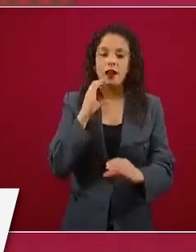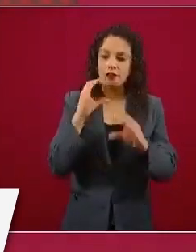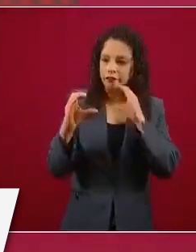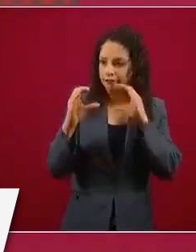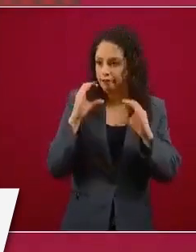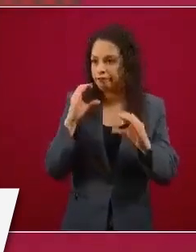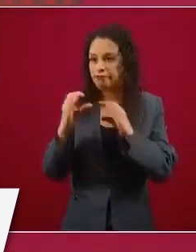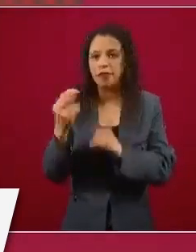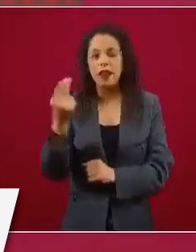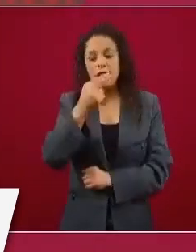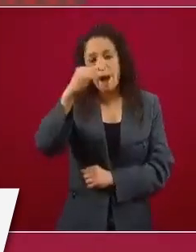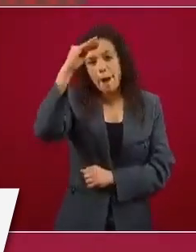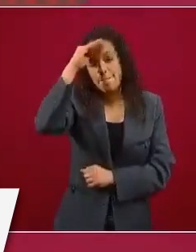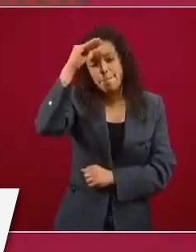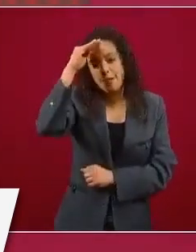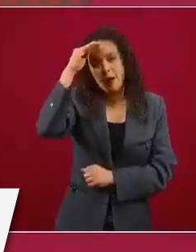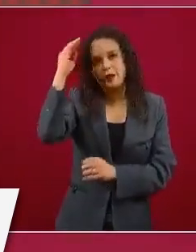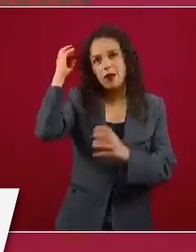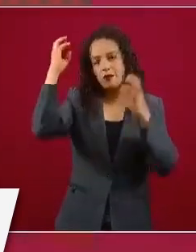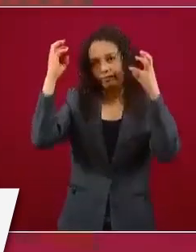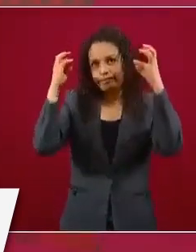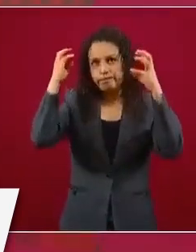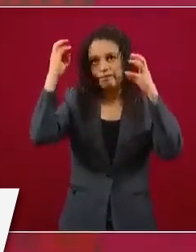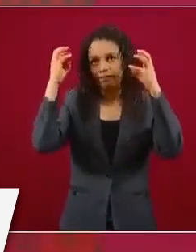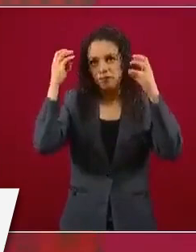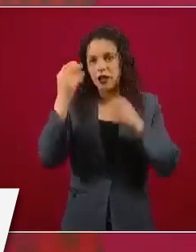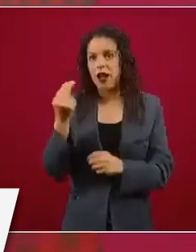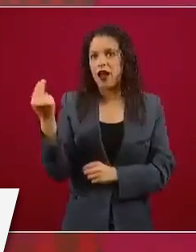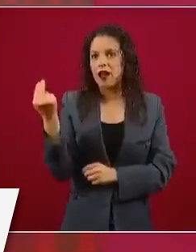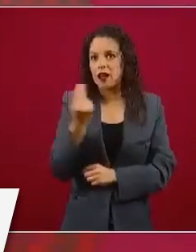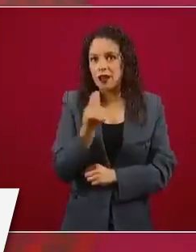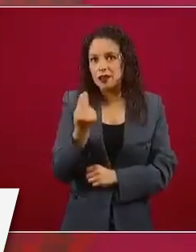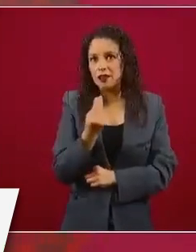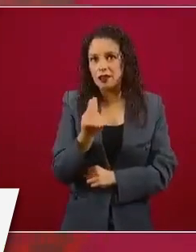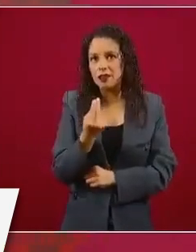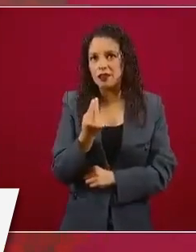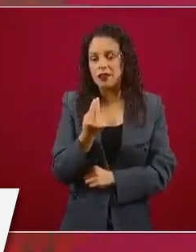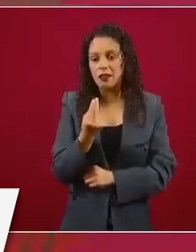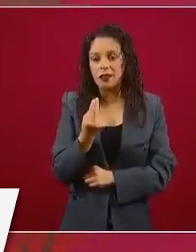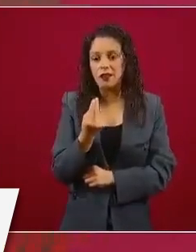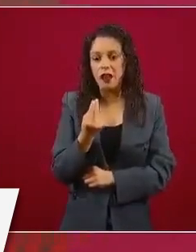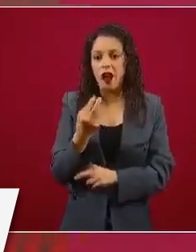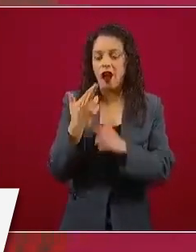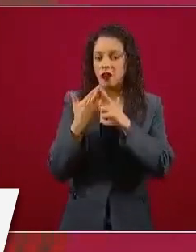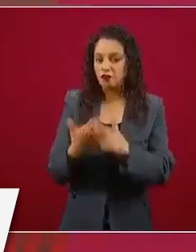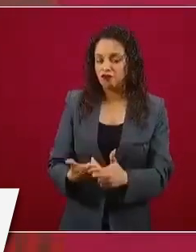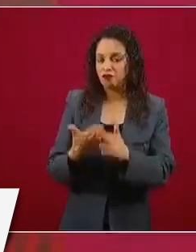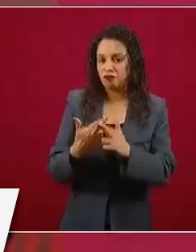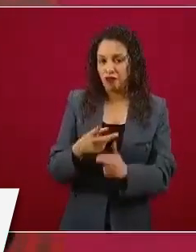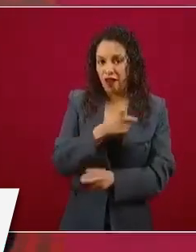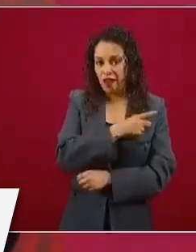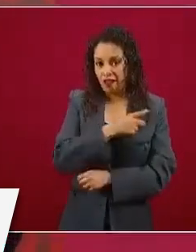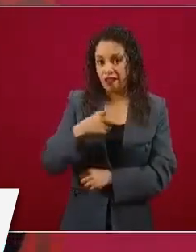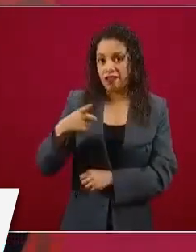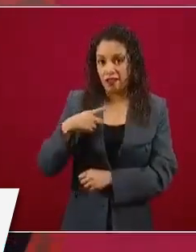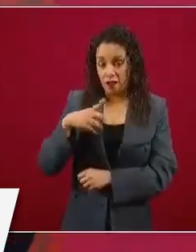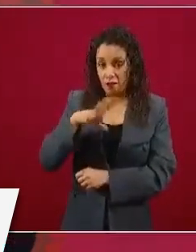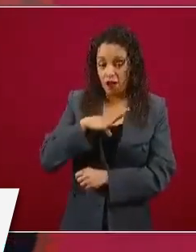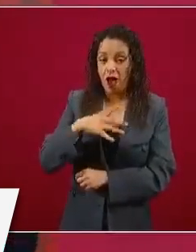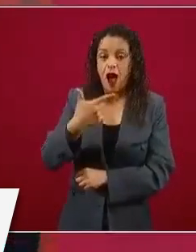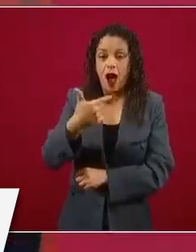el abasto de gas y de otros